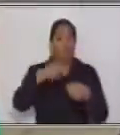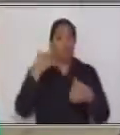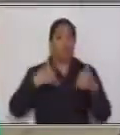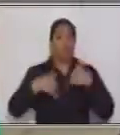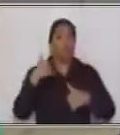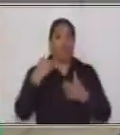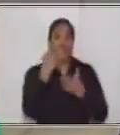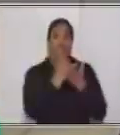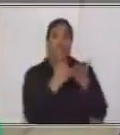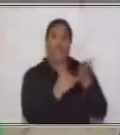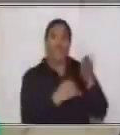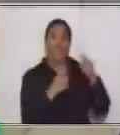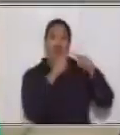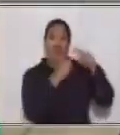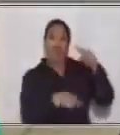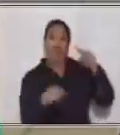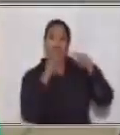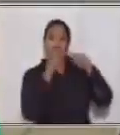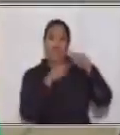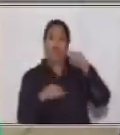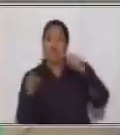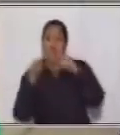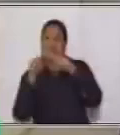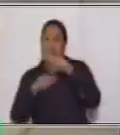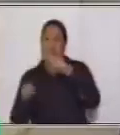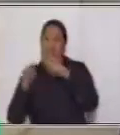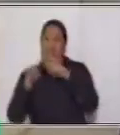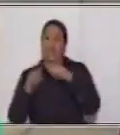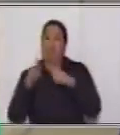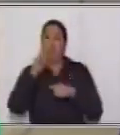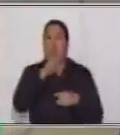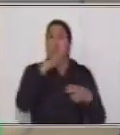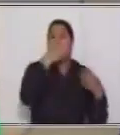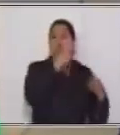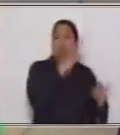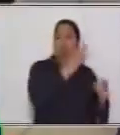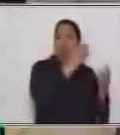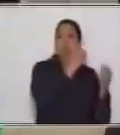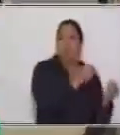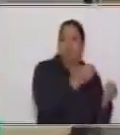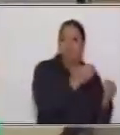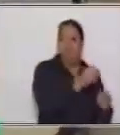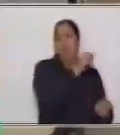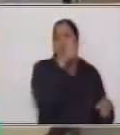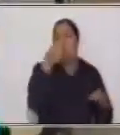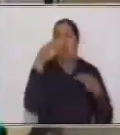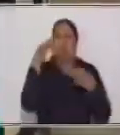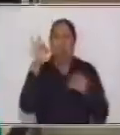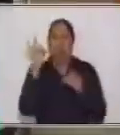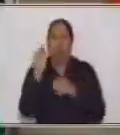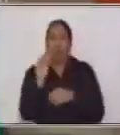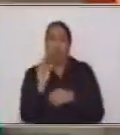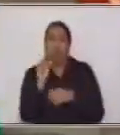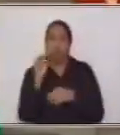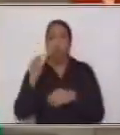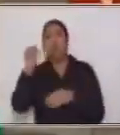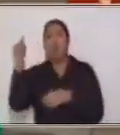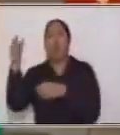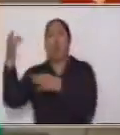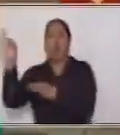círculos. En una hoja puedes dibujar muchos. En otra, pocos. Y en otra,